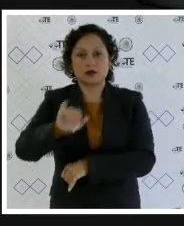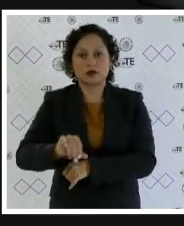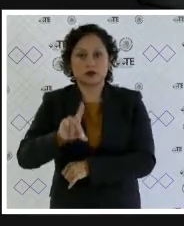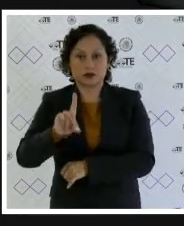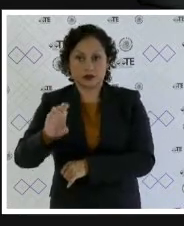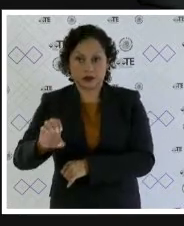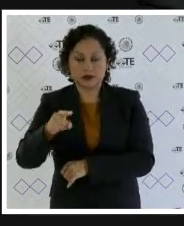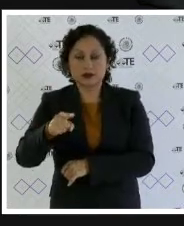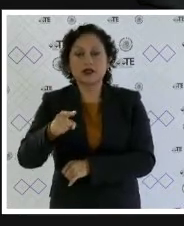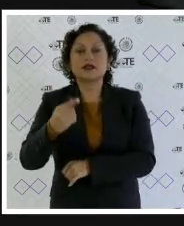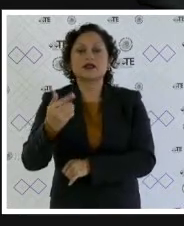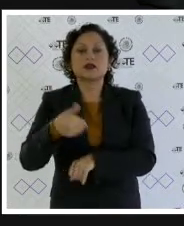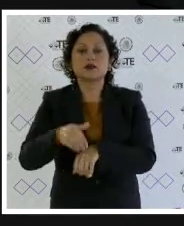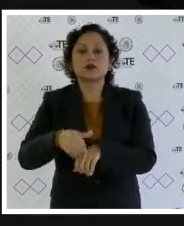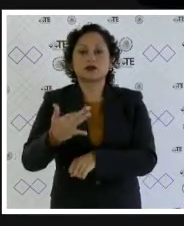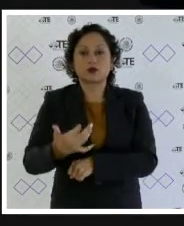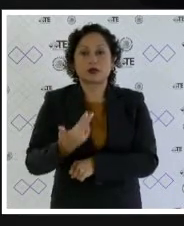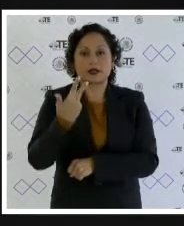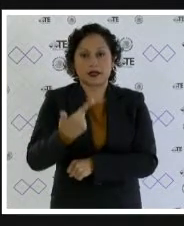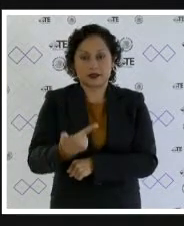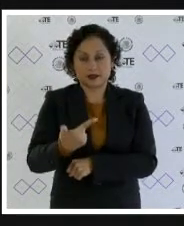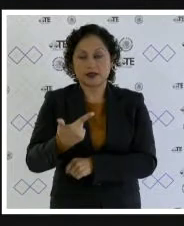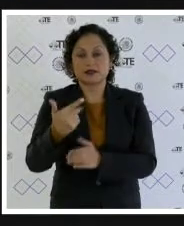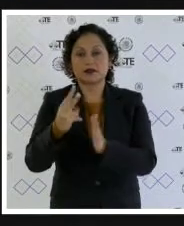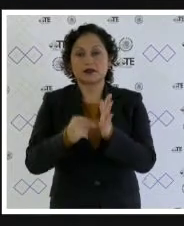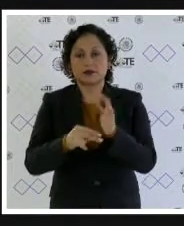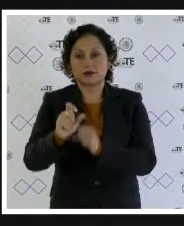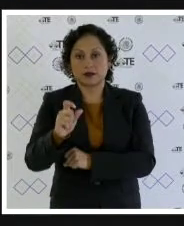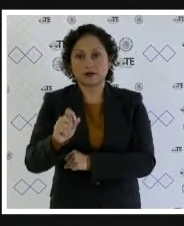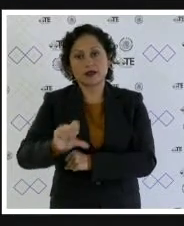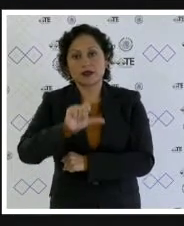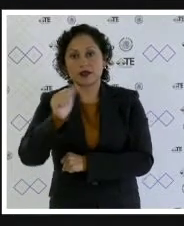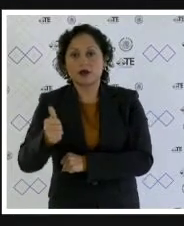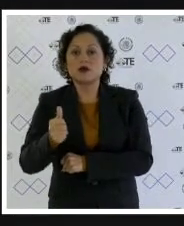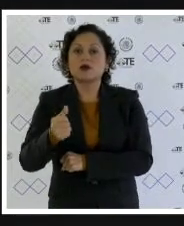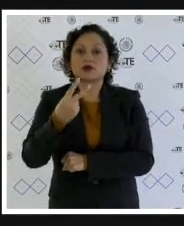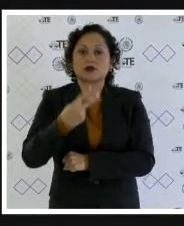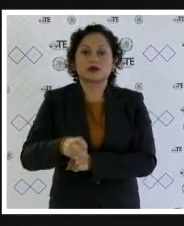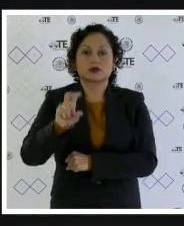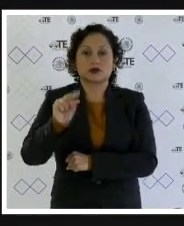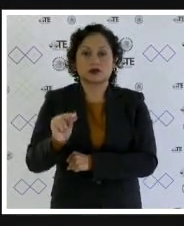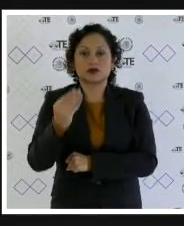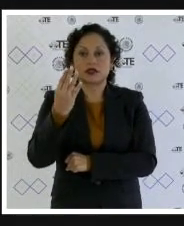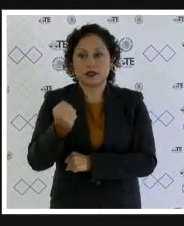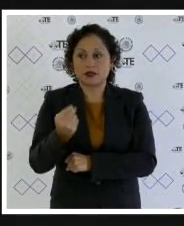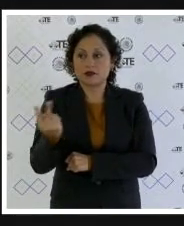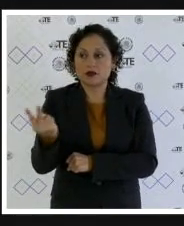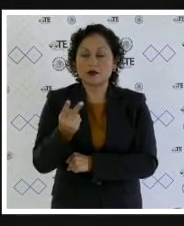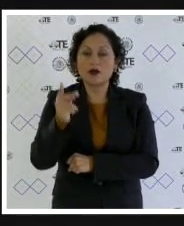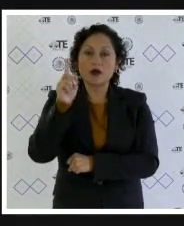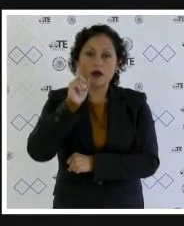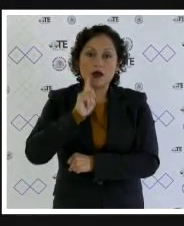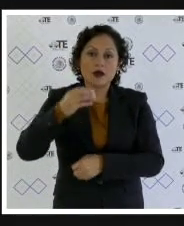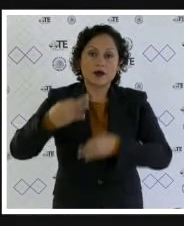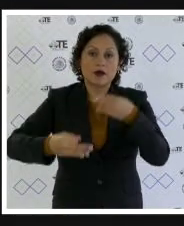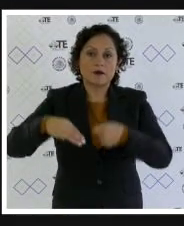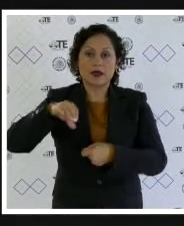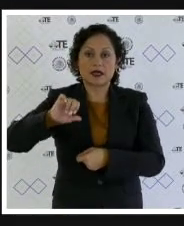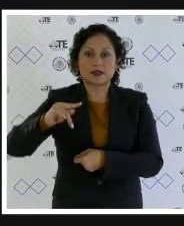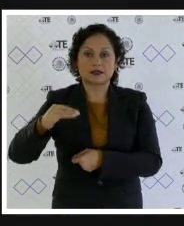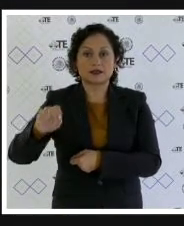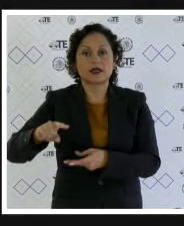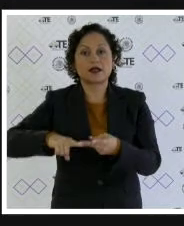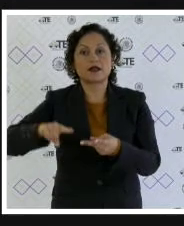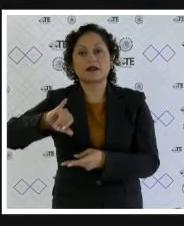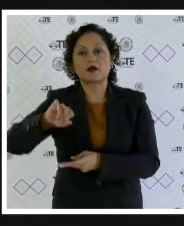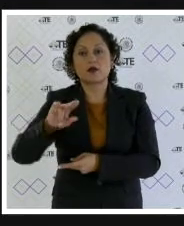57 de este año y al diverso juicio electoral 389 que proponen la magistrada Alejandra Chávez Camarena y el colegiado Juan